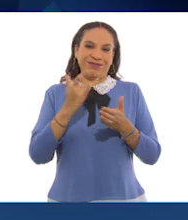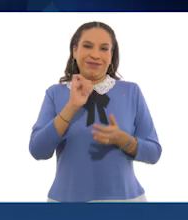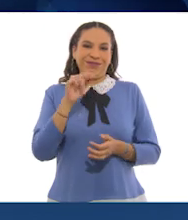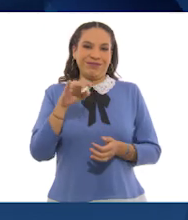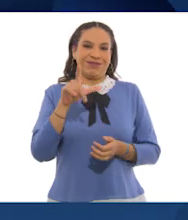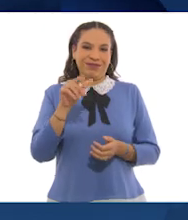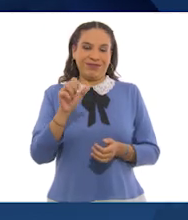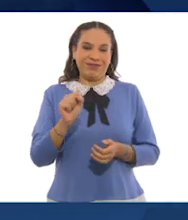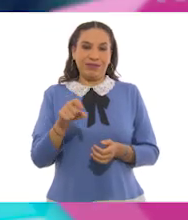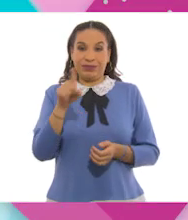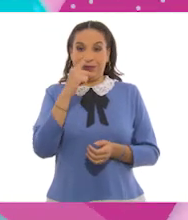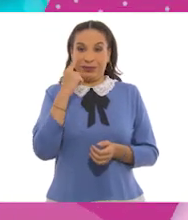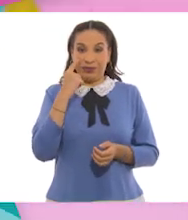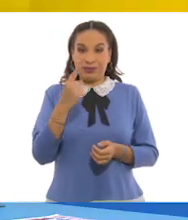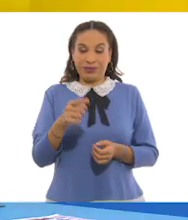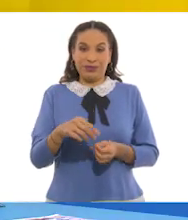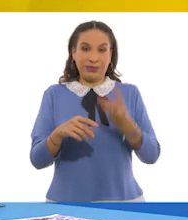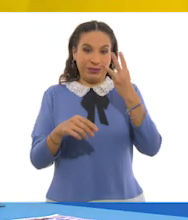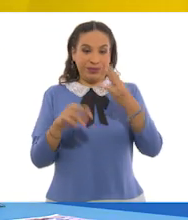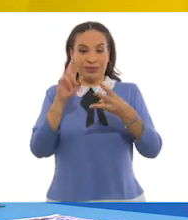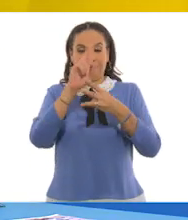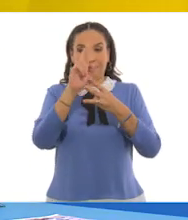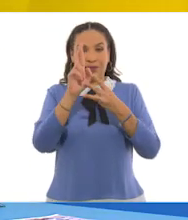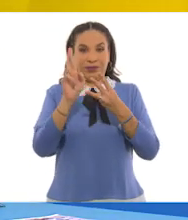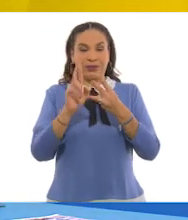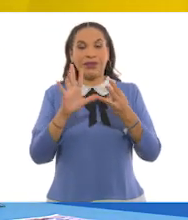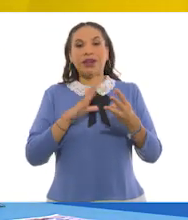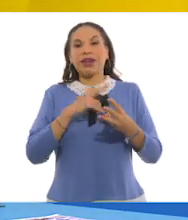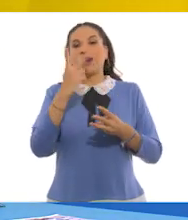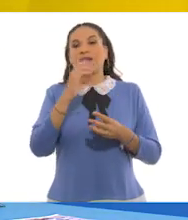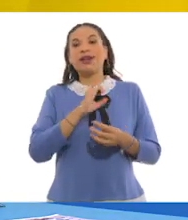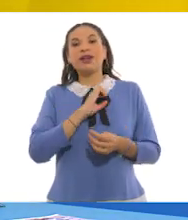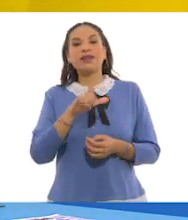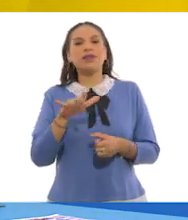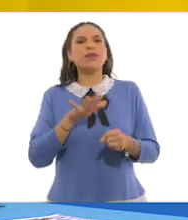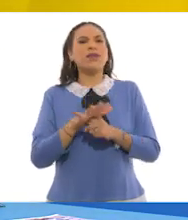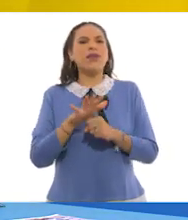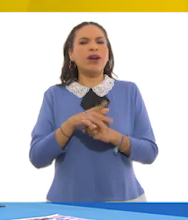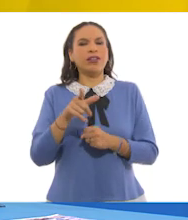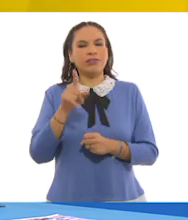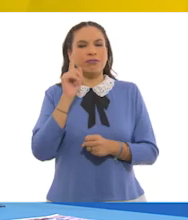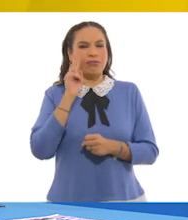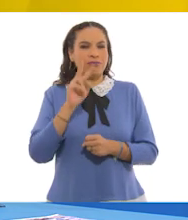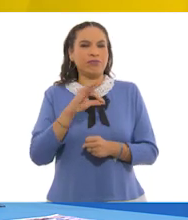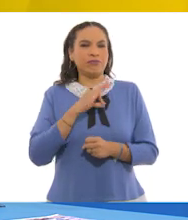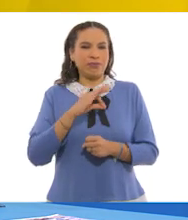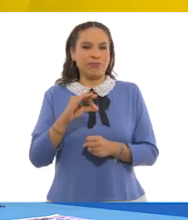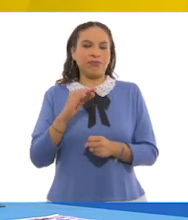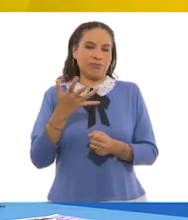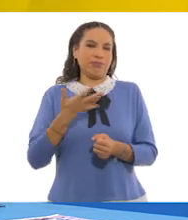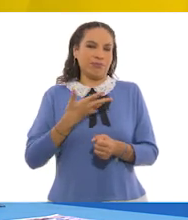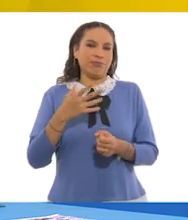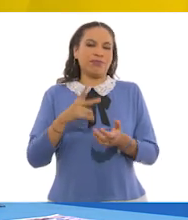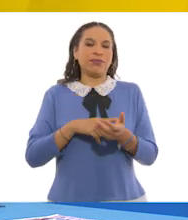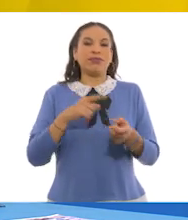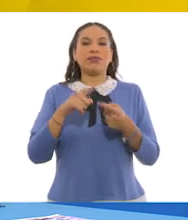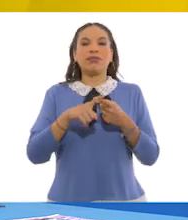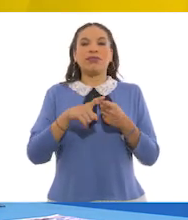Juan Carlos. Si se fijaron en las tres R's, hay dos específicamente en las que nosotros podemos incidir, que son el